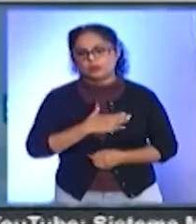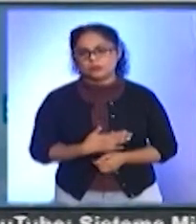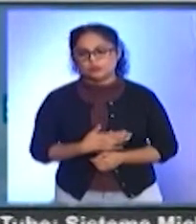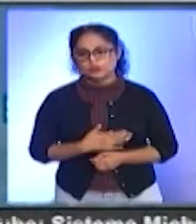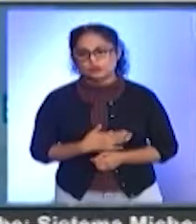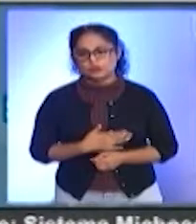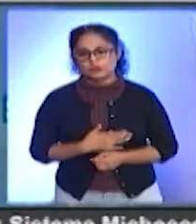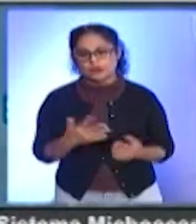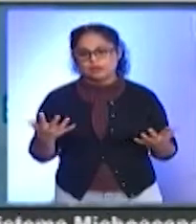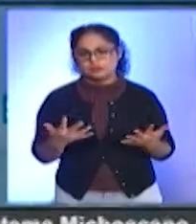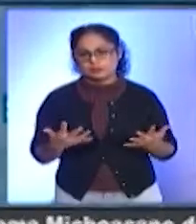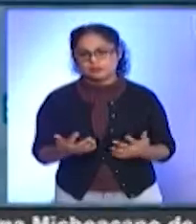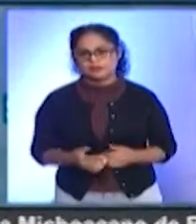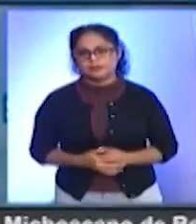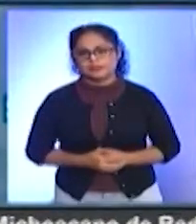hacer.